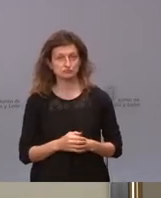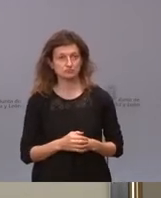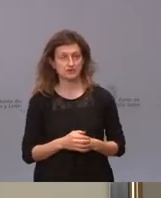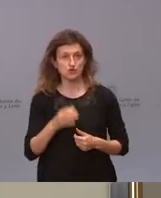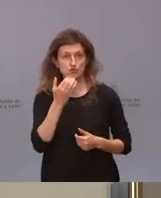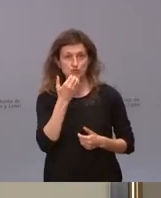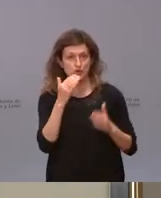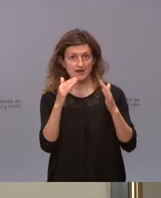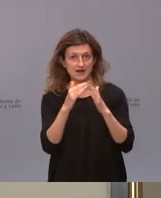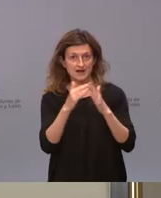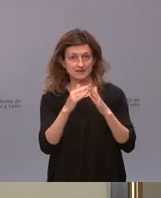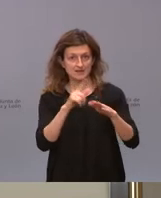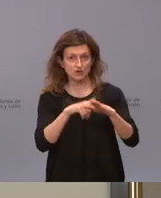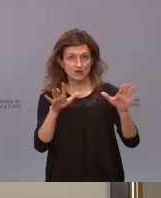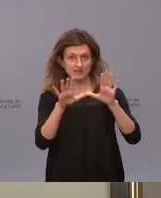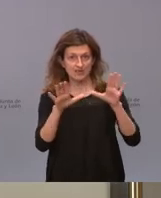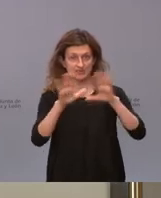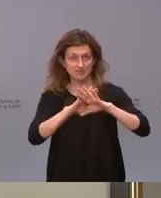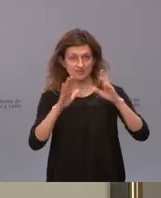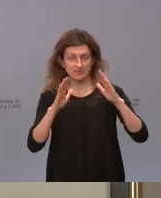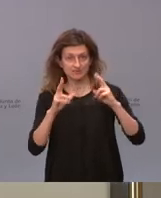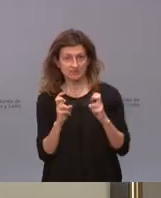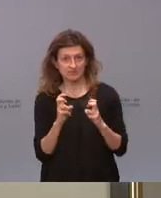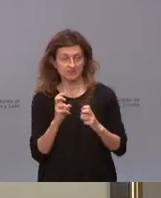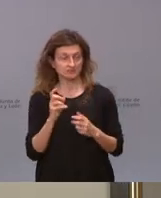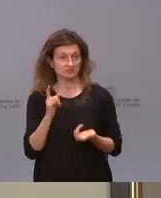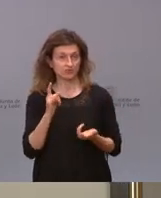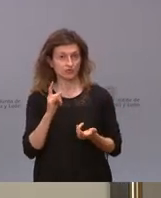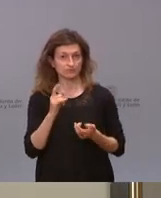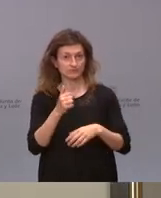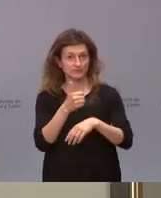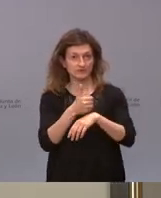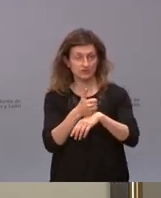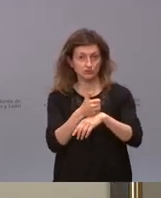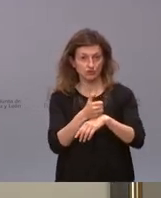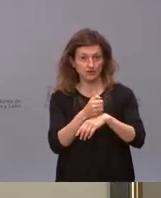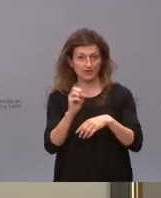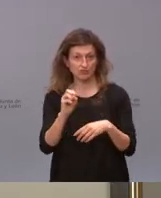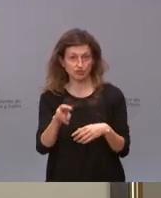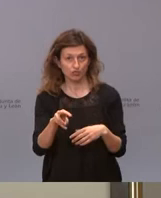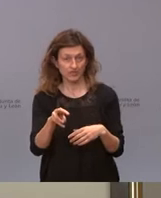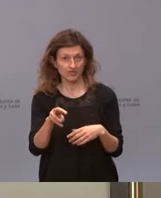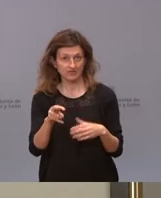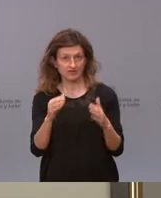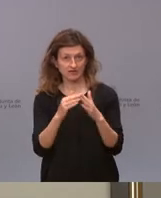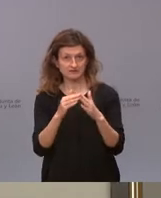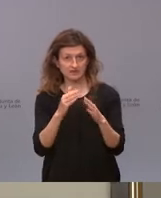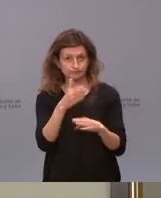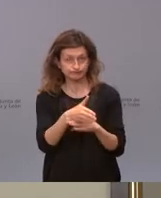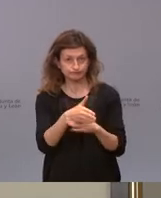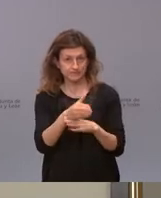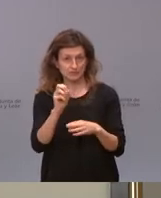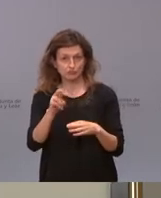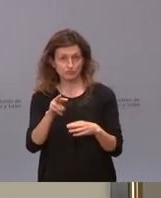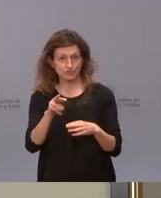recluirse en su casa a las 10 de la noche y el toque de queda quedaría sin efecto a partir de las 12 de esa noche para los ciudadanos podrían